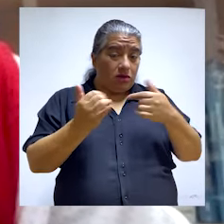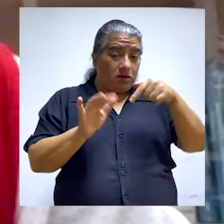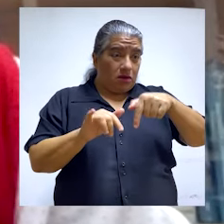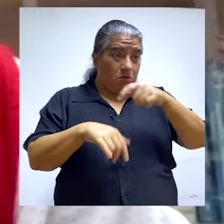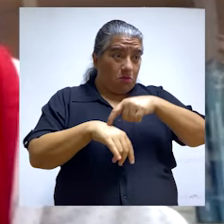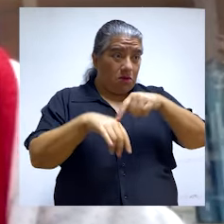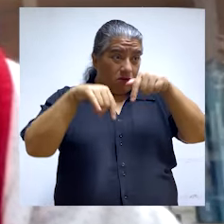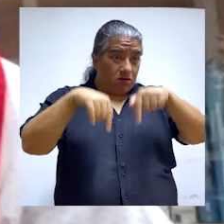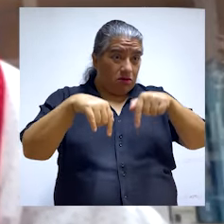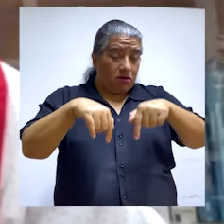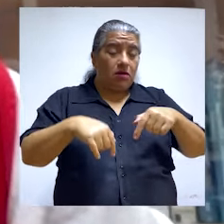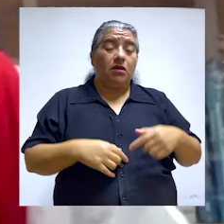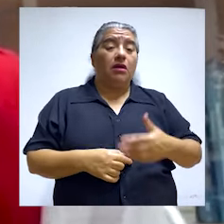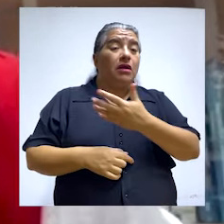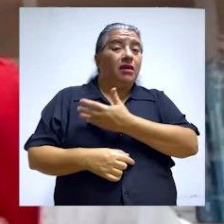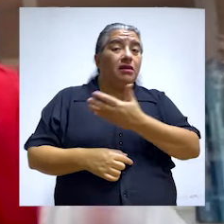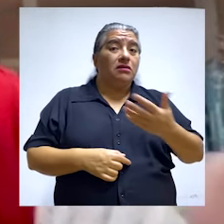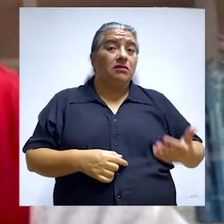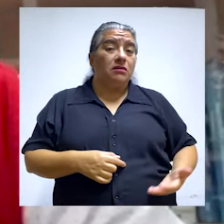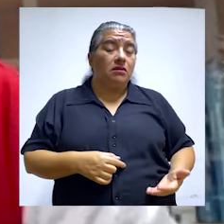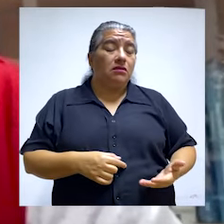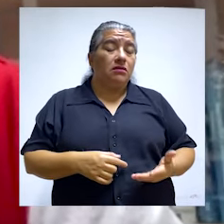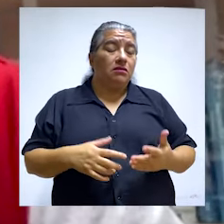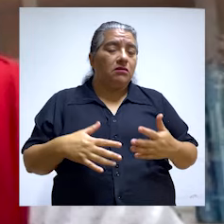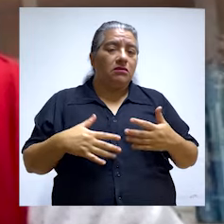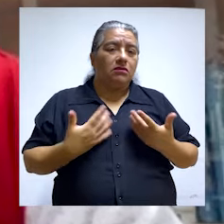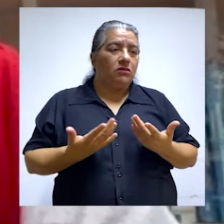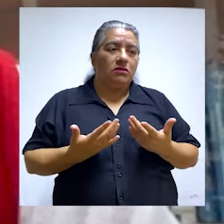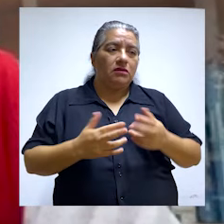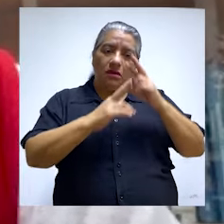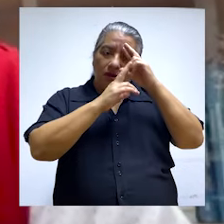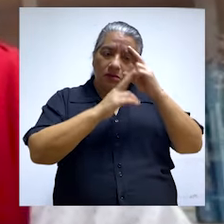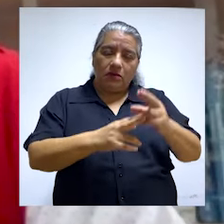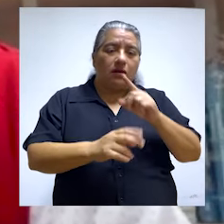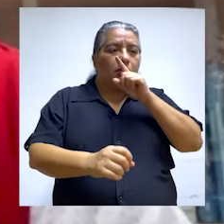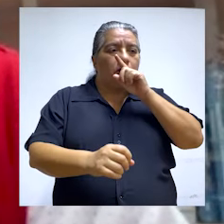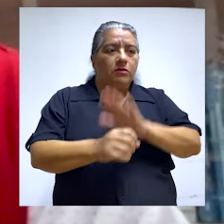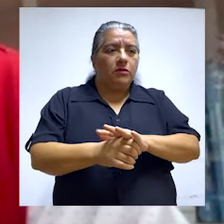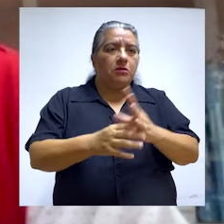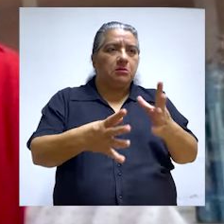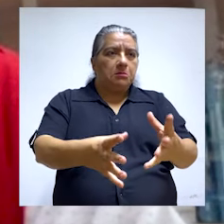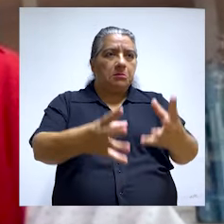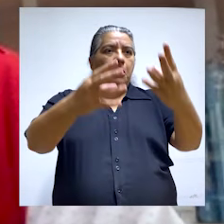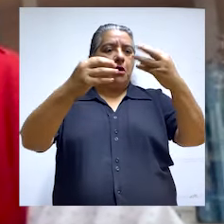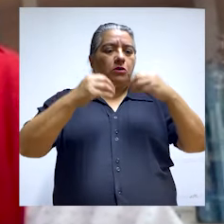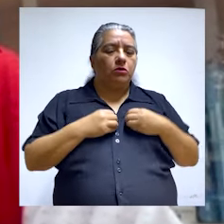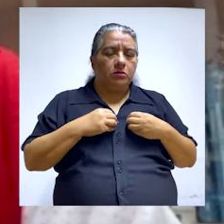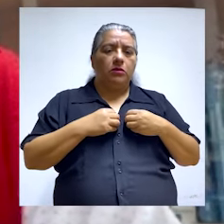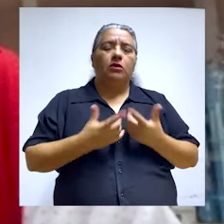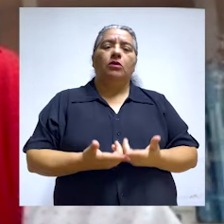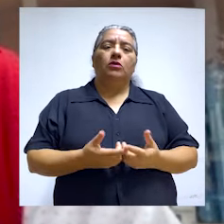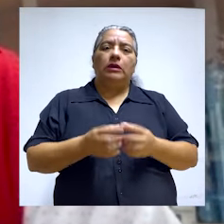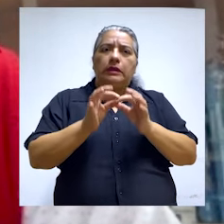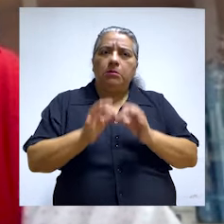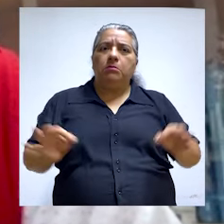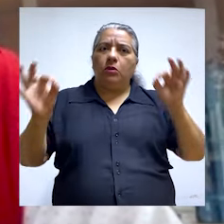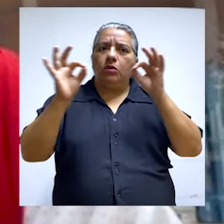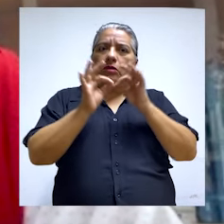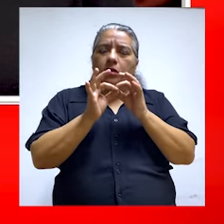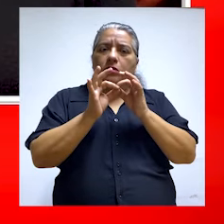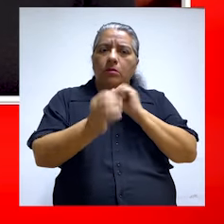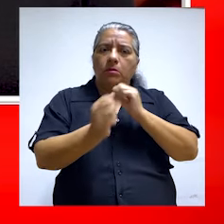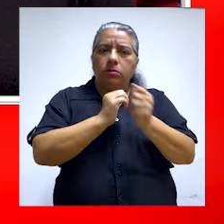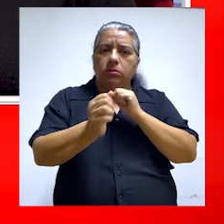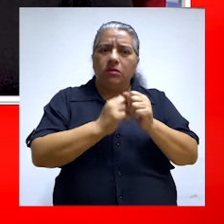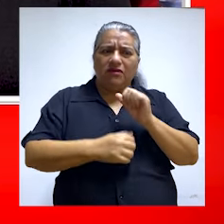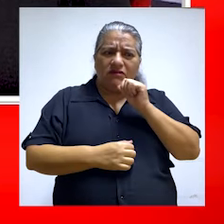de que tal cual se encuentra en este momento, el estado peruano estaría incumpliendo este compromiso de asumir un evento internacional de esta magnitud.